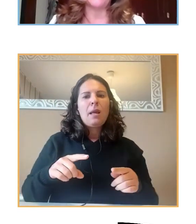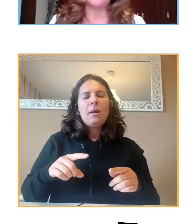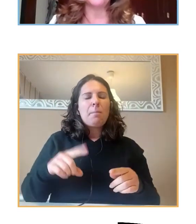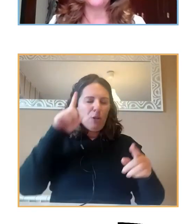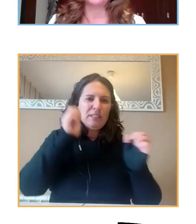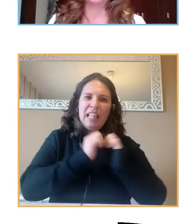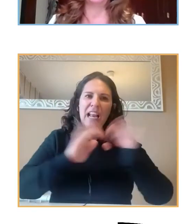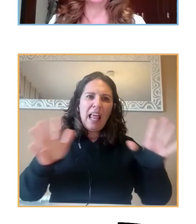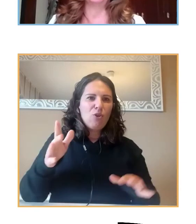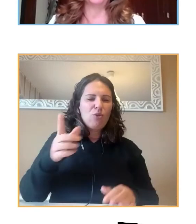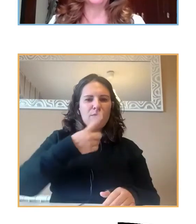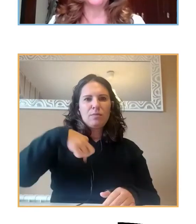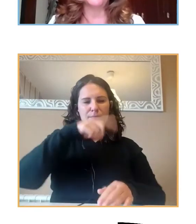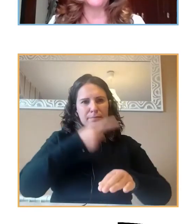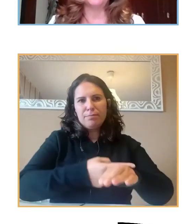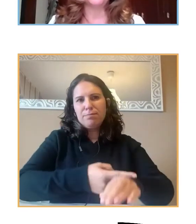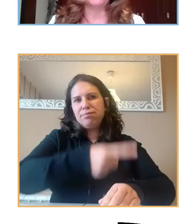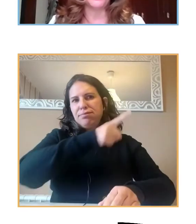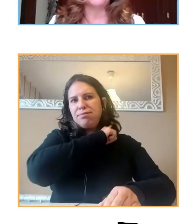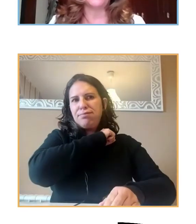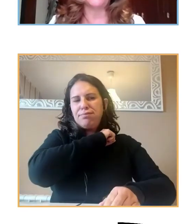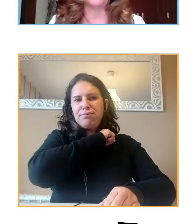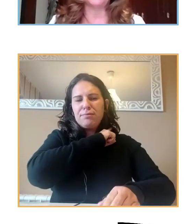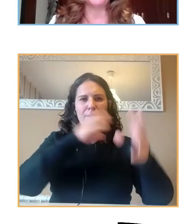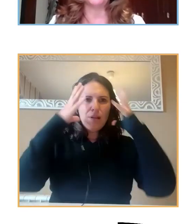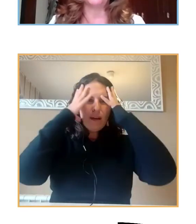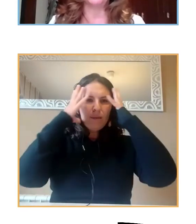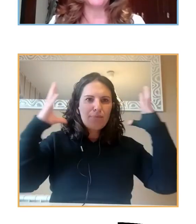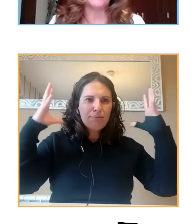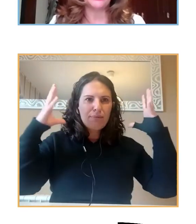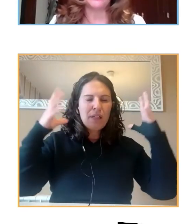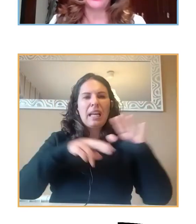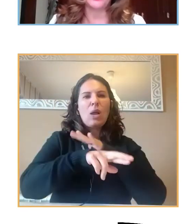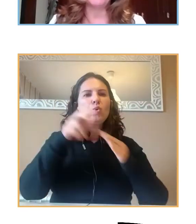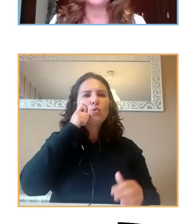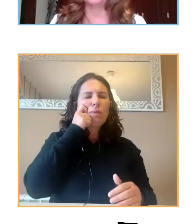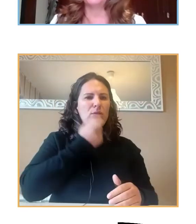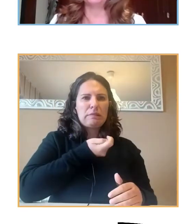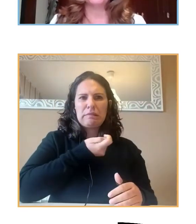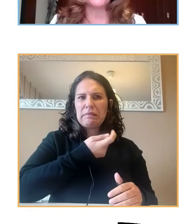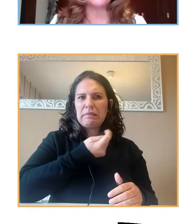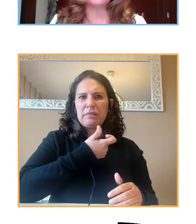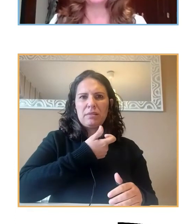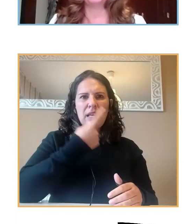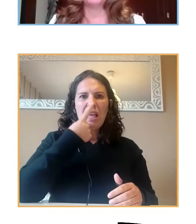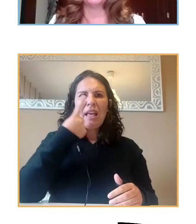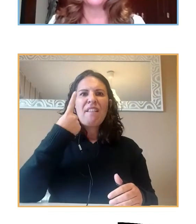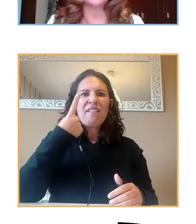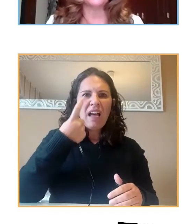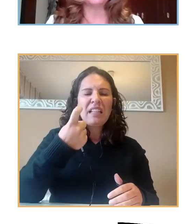sobrecargados con los recursos que tenemos humanos ahora mismo. Nos faltan, claramente lo digo, nos faltan